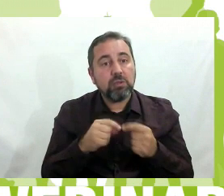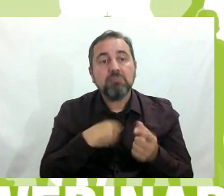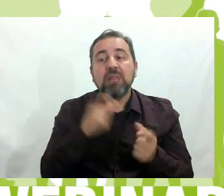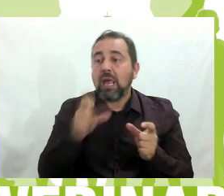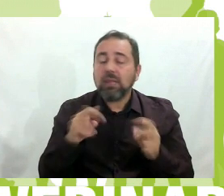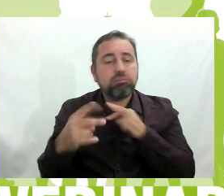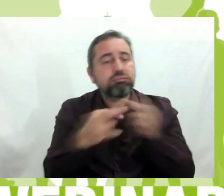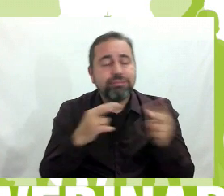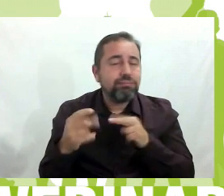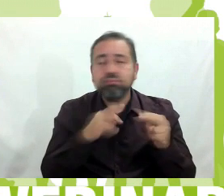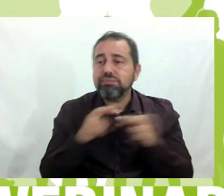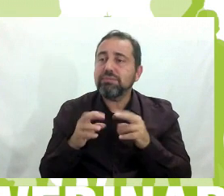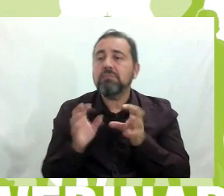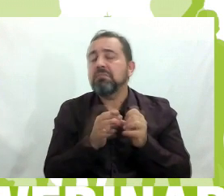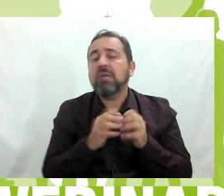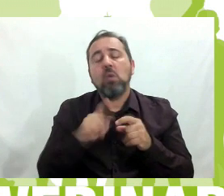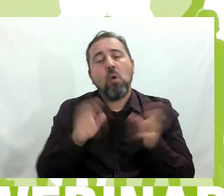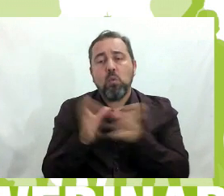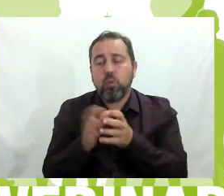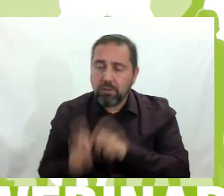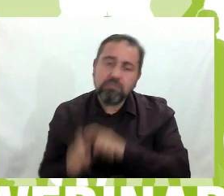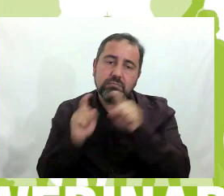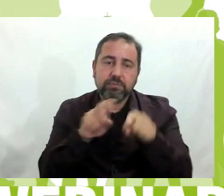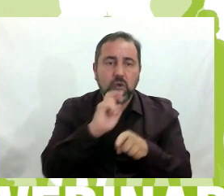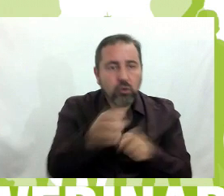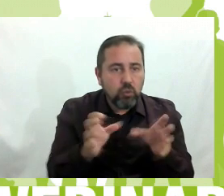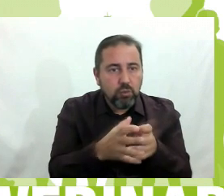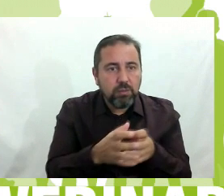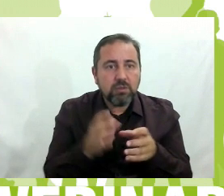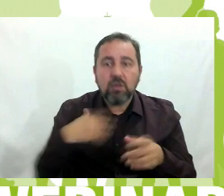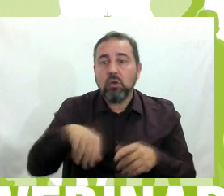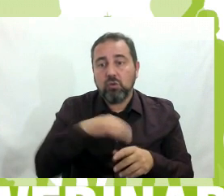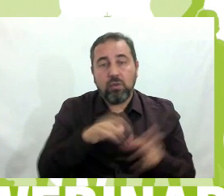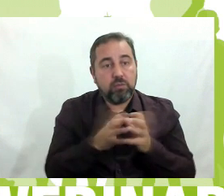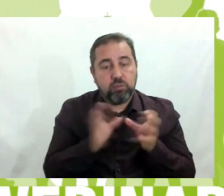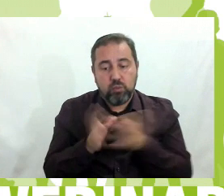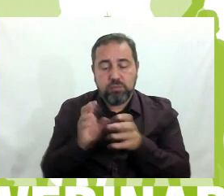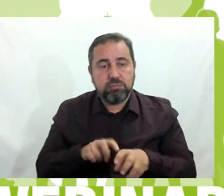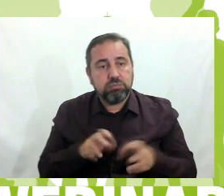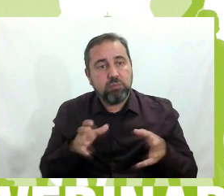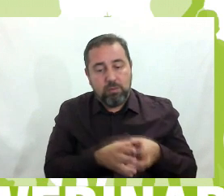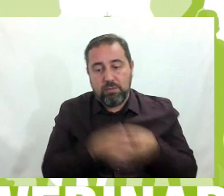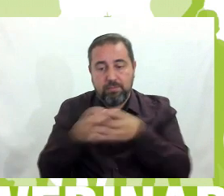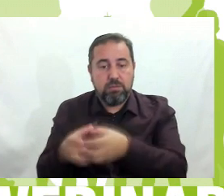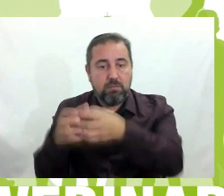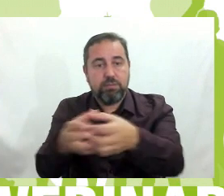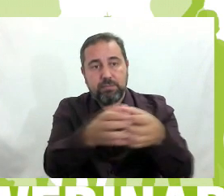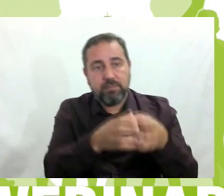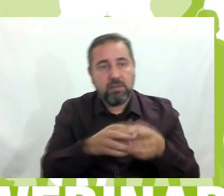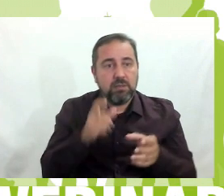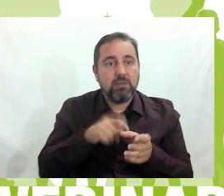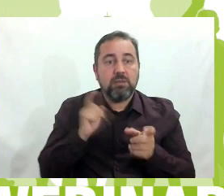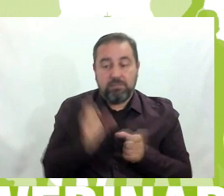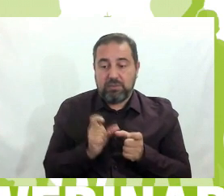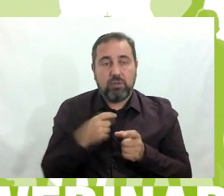gente y luego nos volvemos a poner en otro grupo. Así pasa toda la gente por los distintos grupos. Hay una persona que se